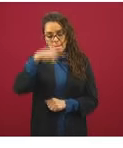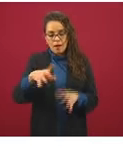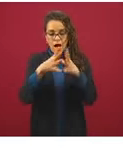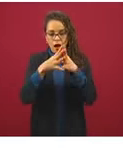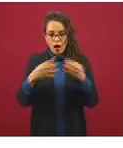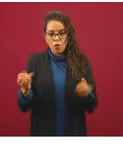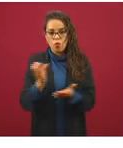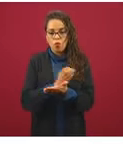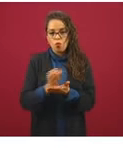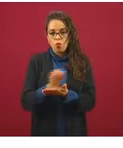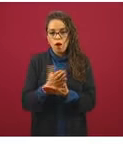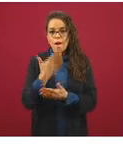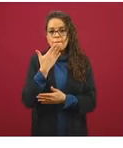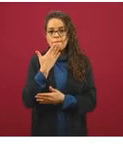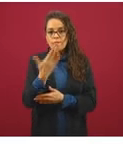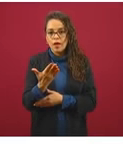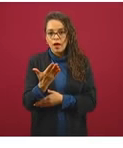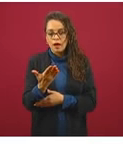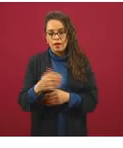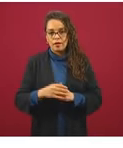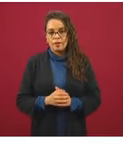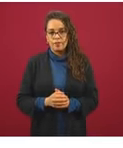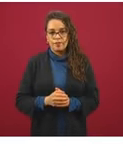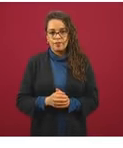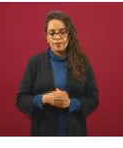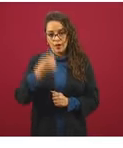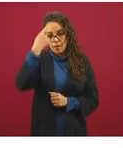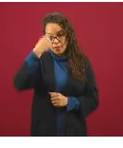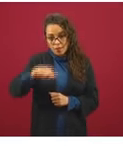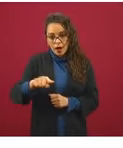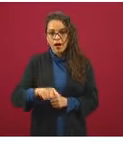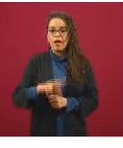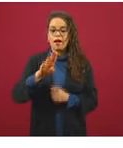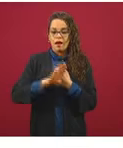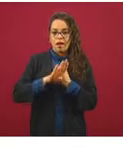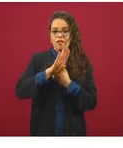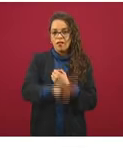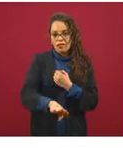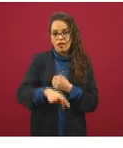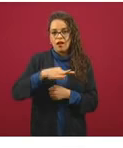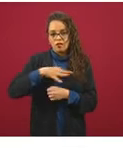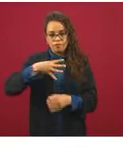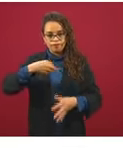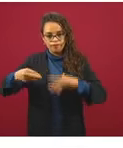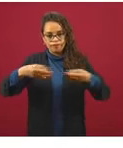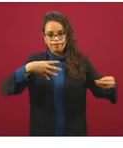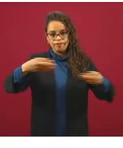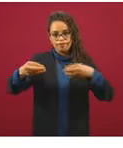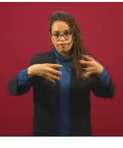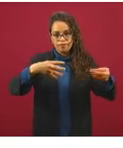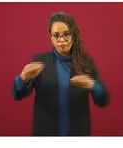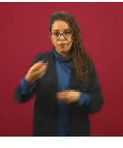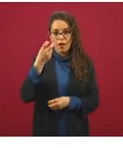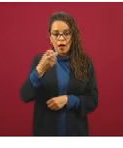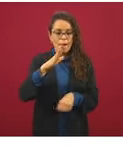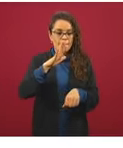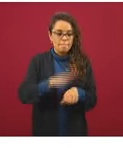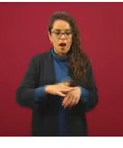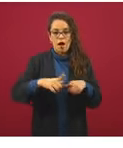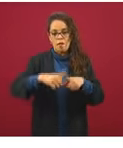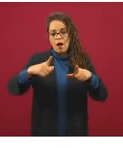estar contaminando o contagiando o ampliando las cadenas de transmisión